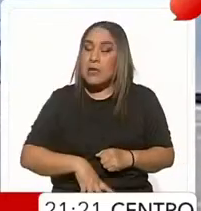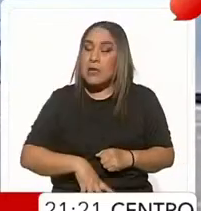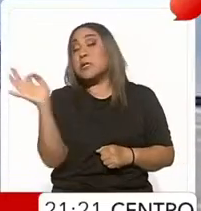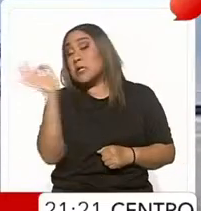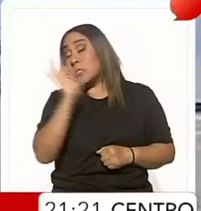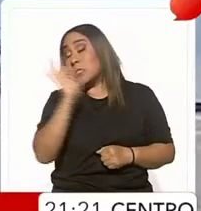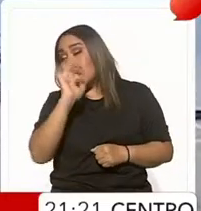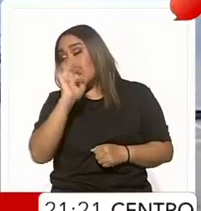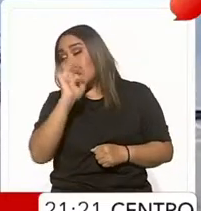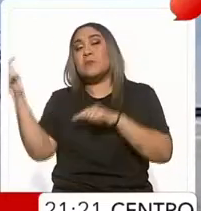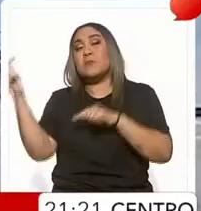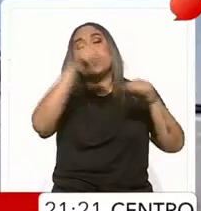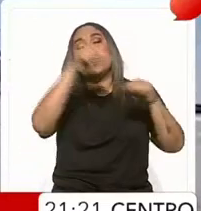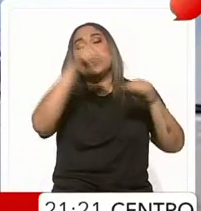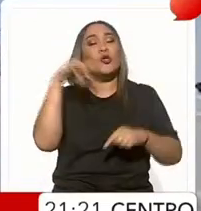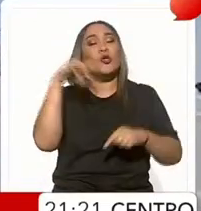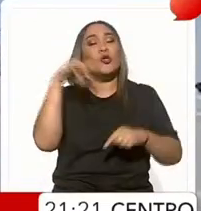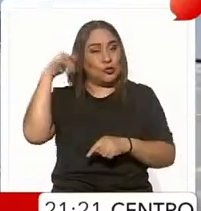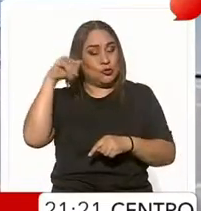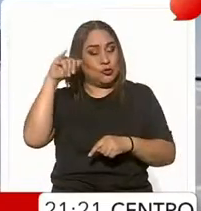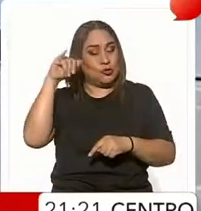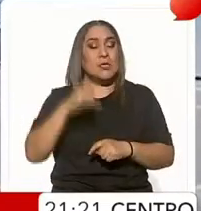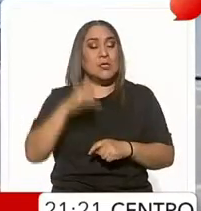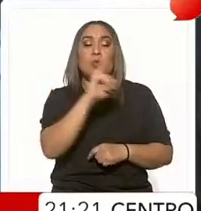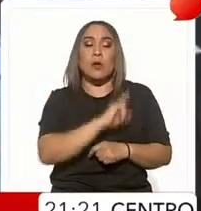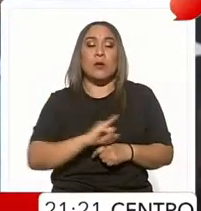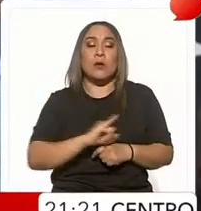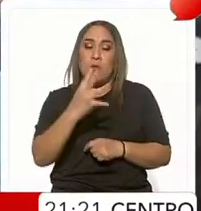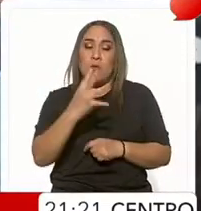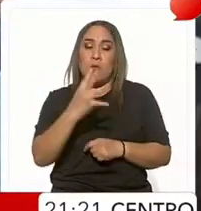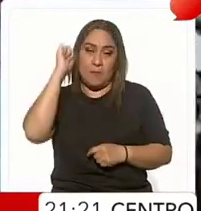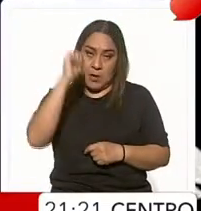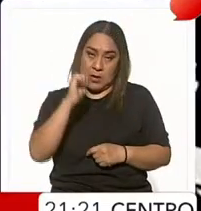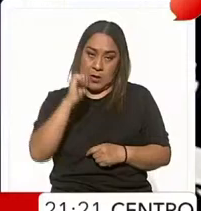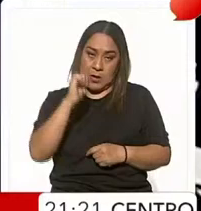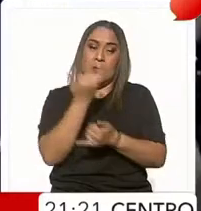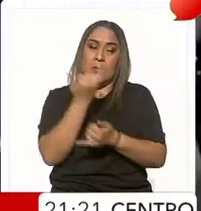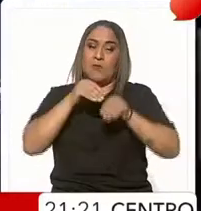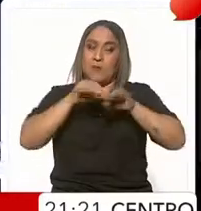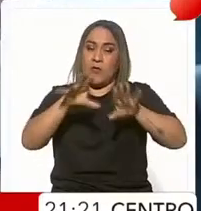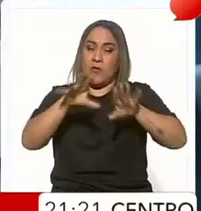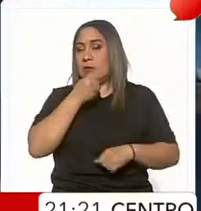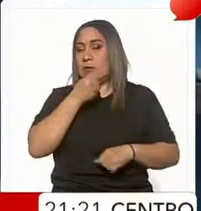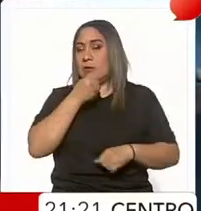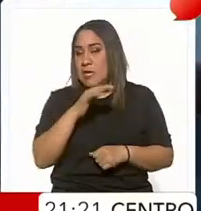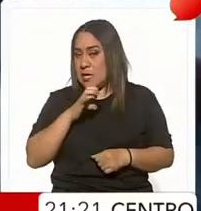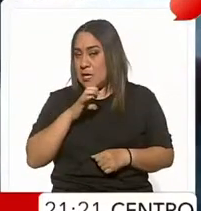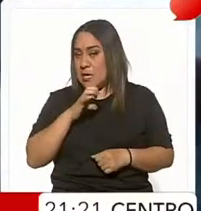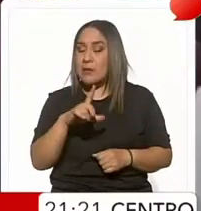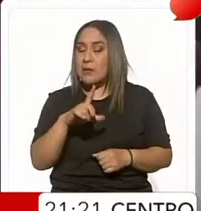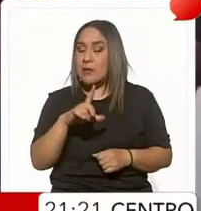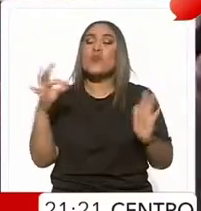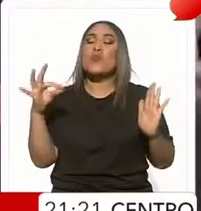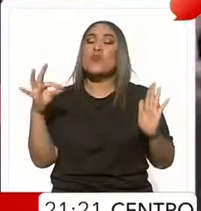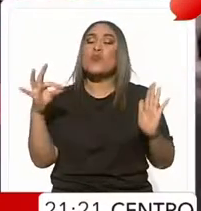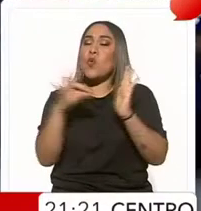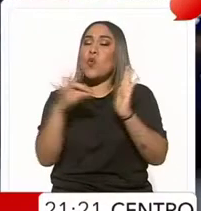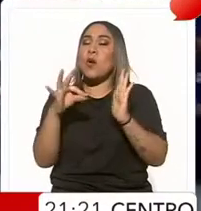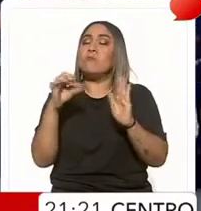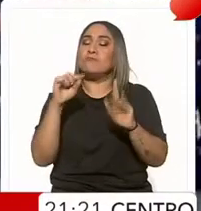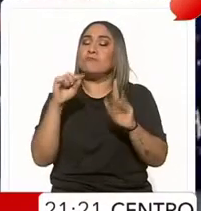arribe a Progreso, Yucatán, el jueves 4 de abril. Con información de Miguel Arzate, punto de referencia.